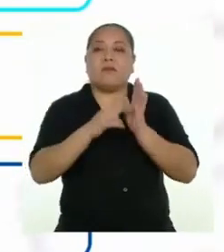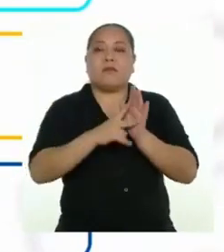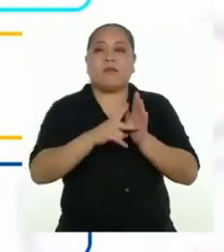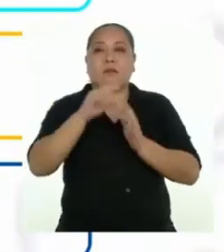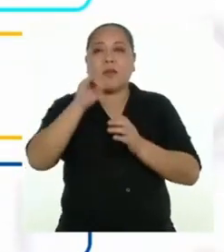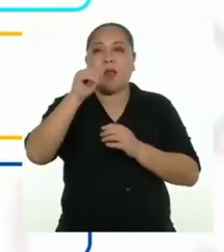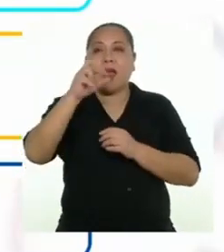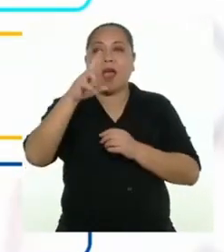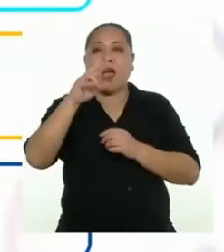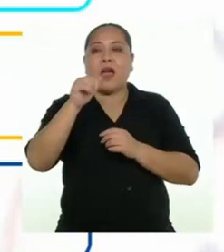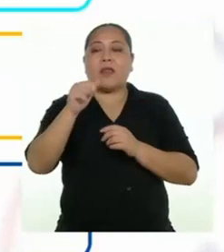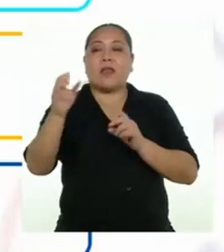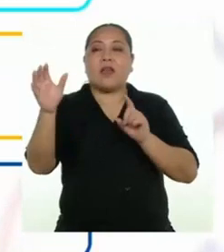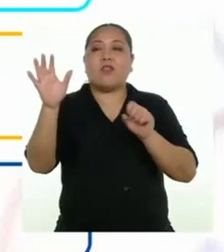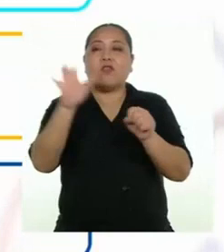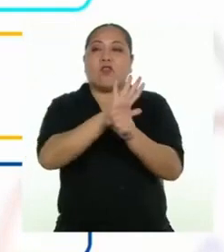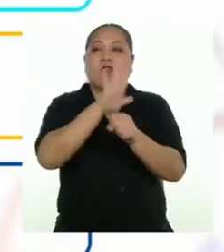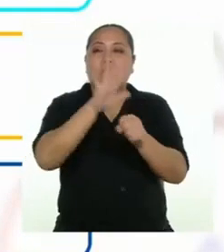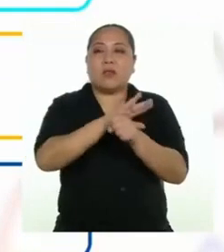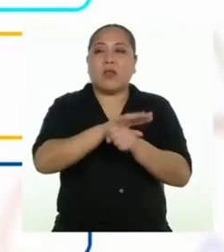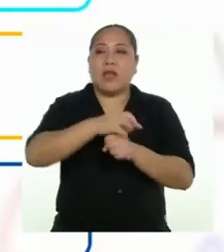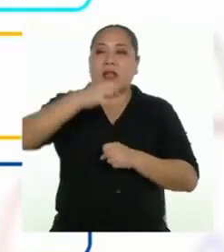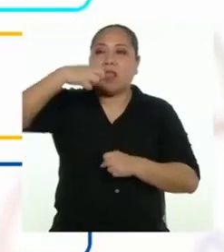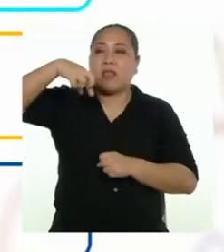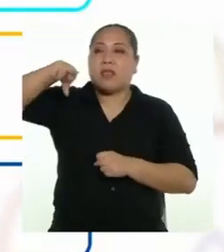trapezoidal.